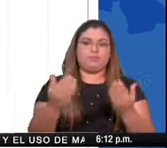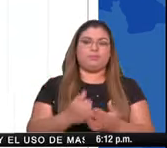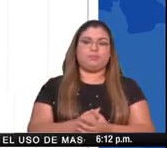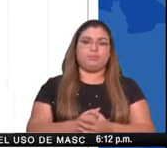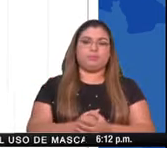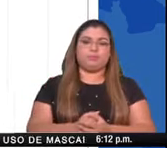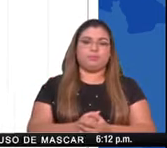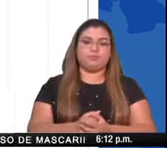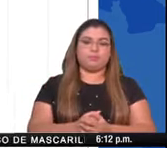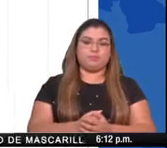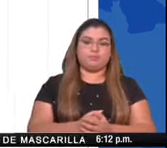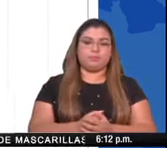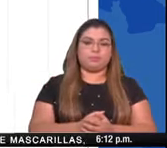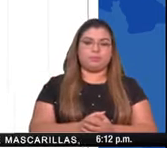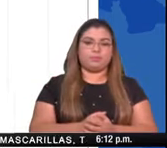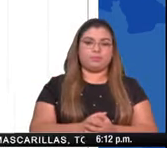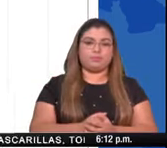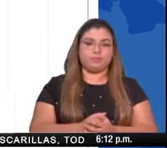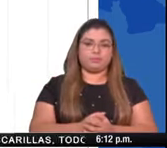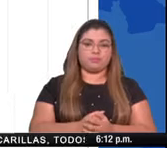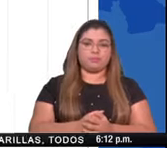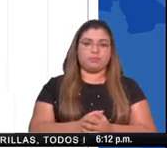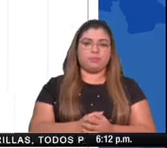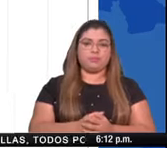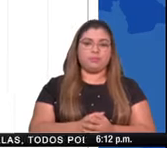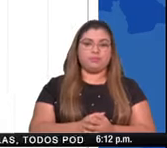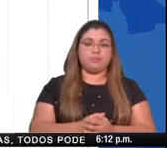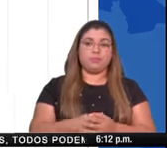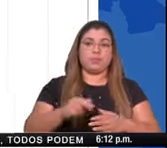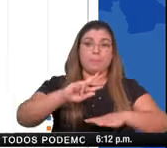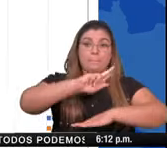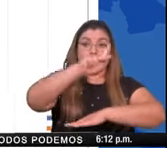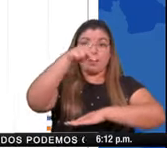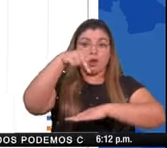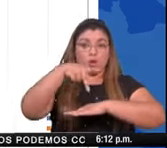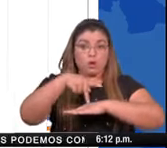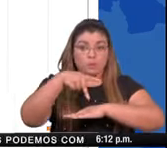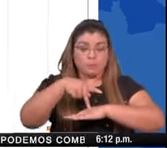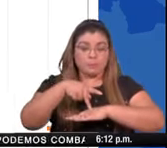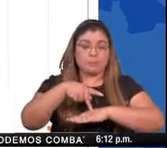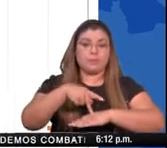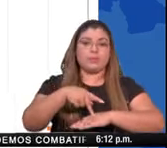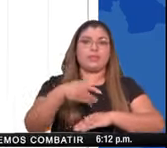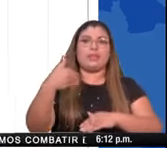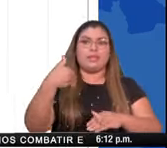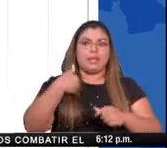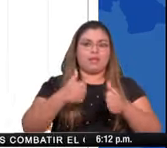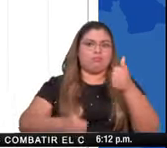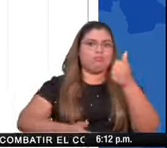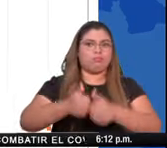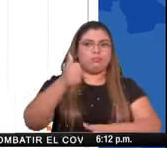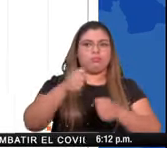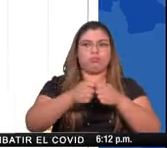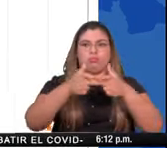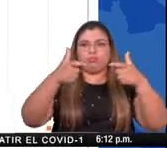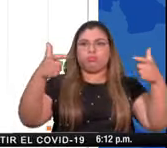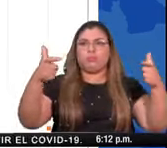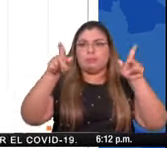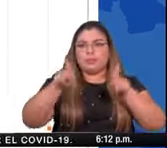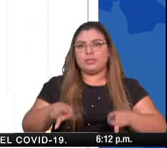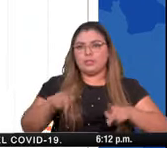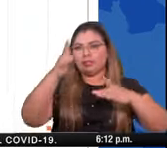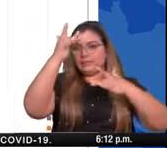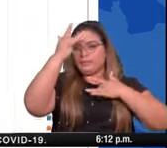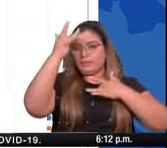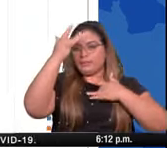Importante destacar que en el área de Penónomé, pues se da este incremento precisamente